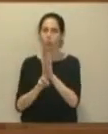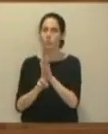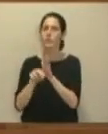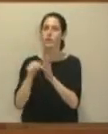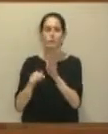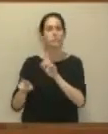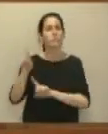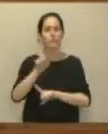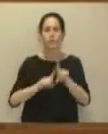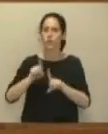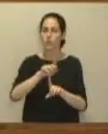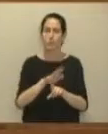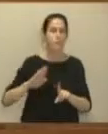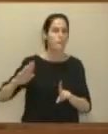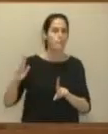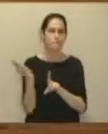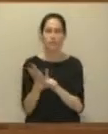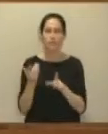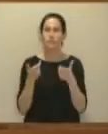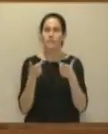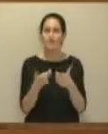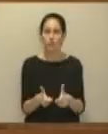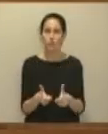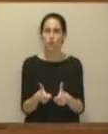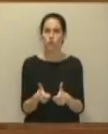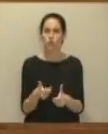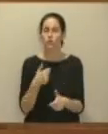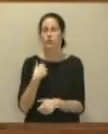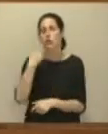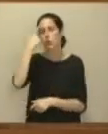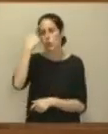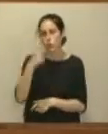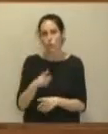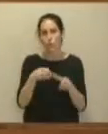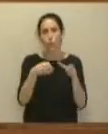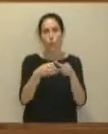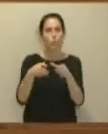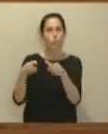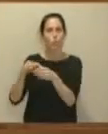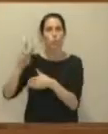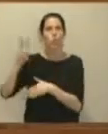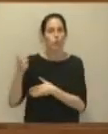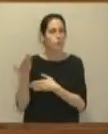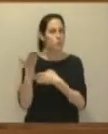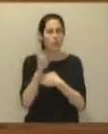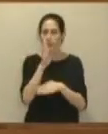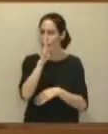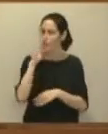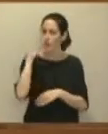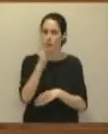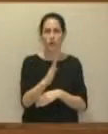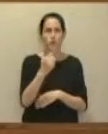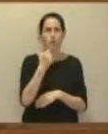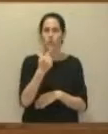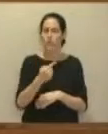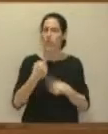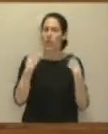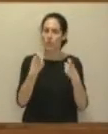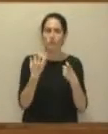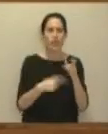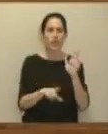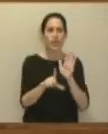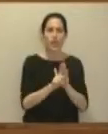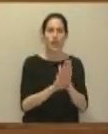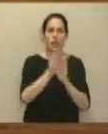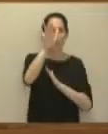de los problemas que afectan al sector. Ya sé que hay otros grupos que probablemente plantean directamente reformar la ley de